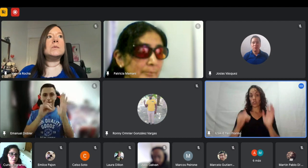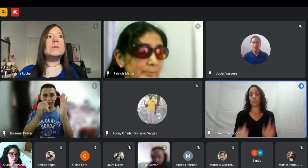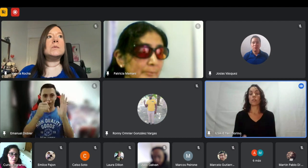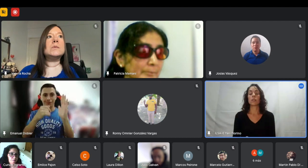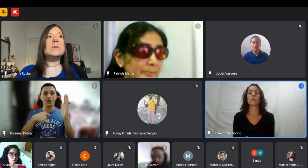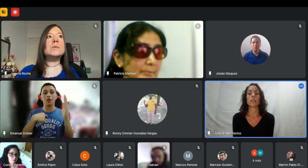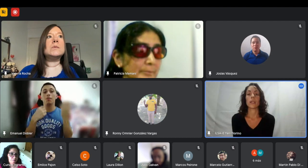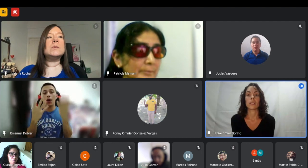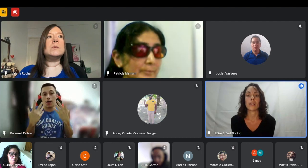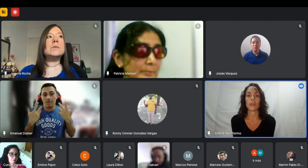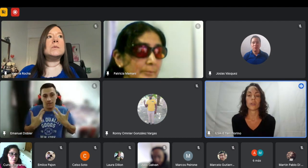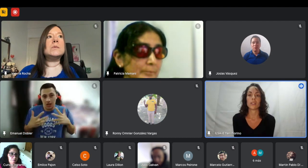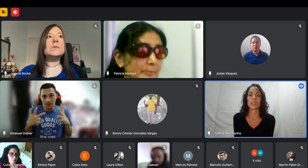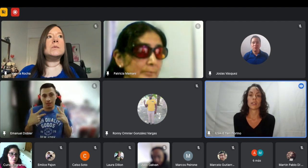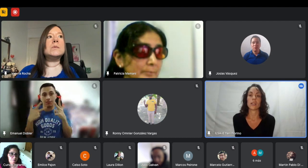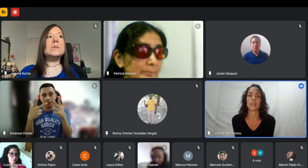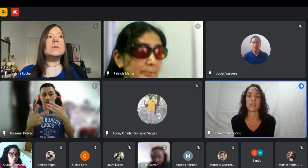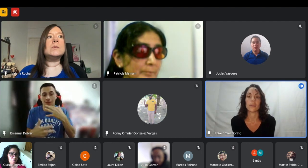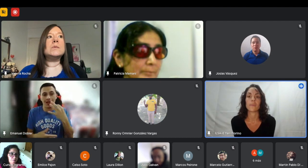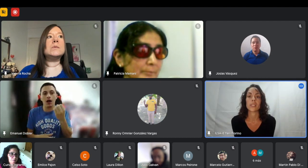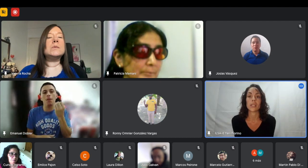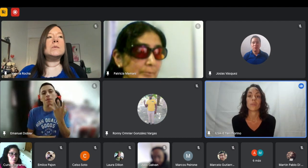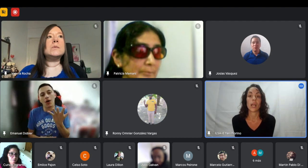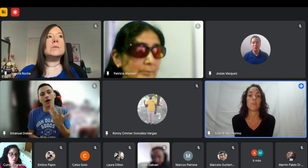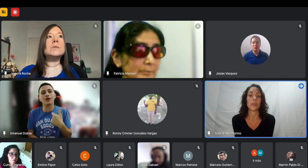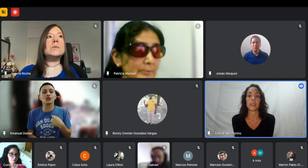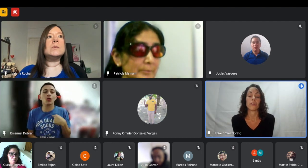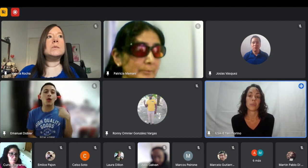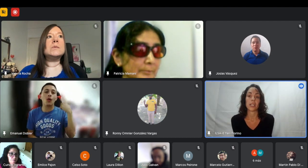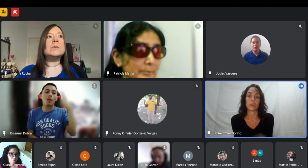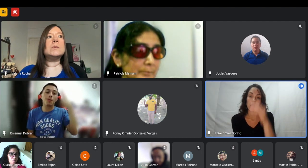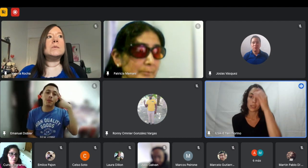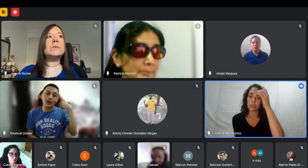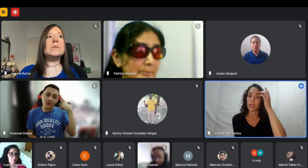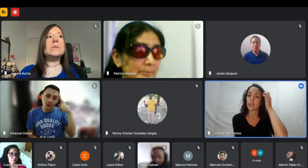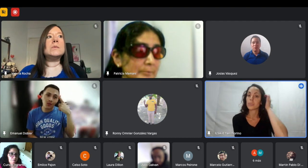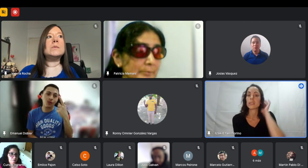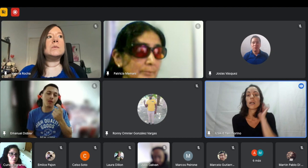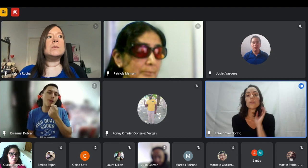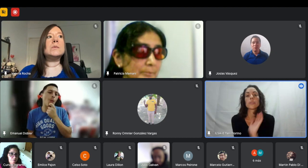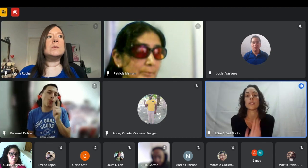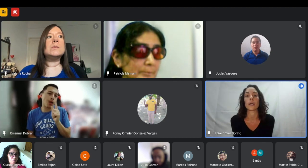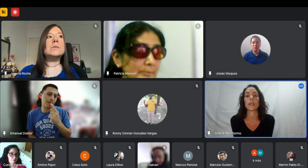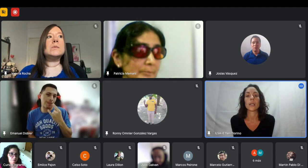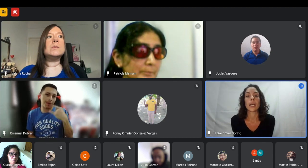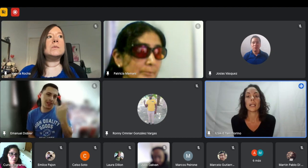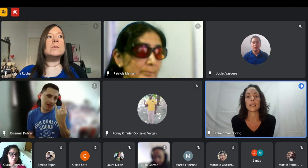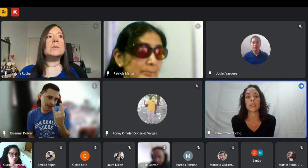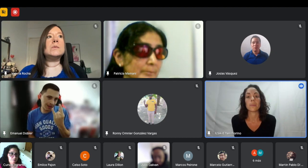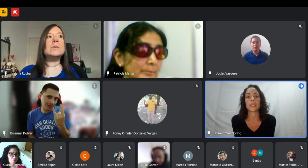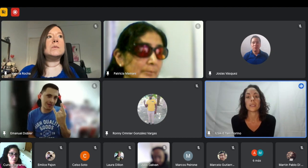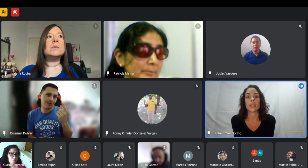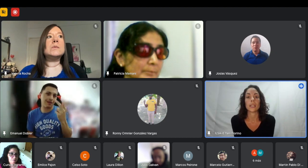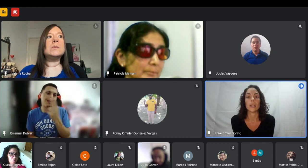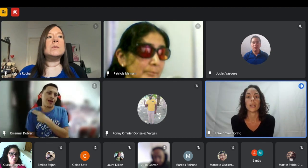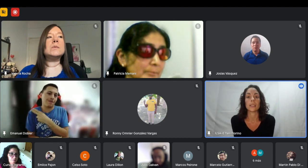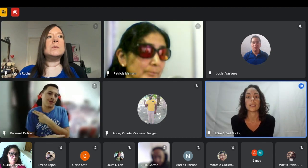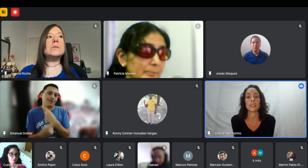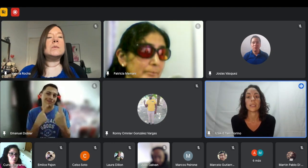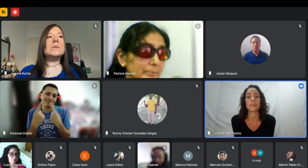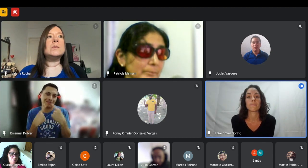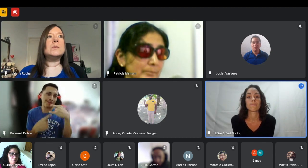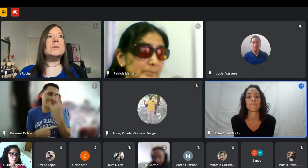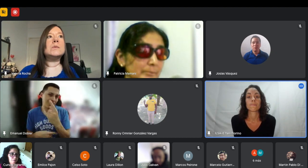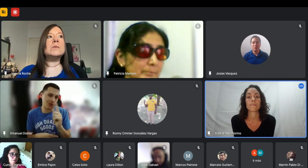sí está corregando si él pone de forma natural que tiene una discapacidad auditiva él también piensa que